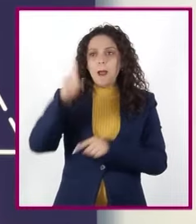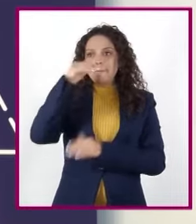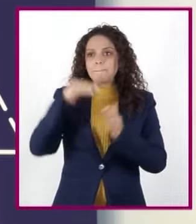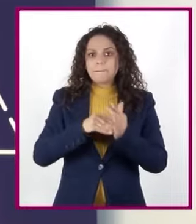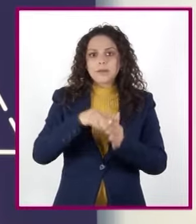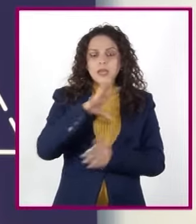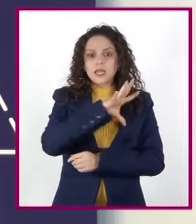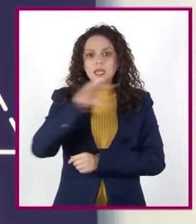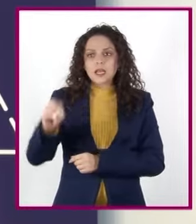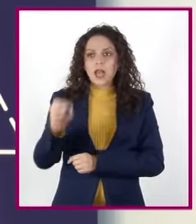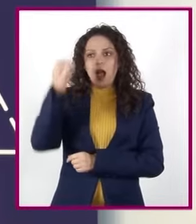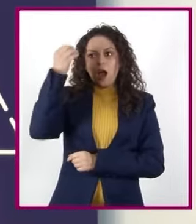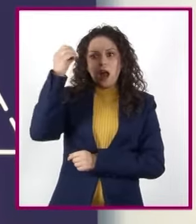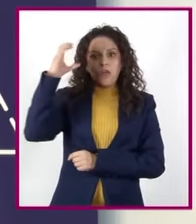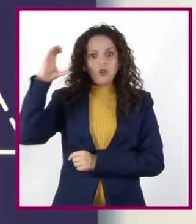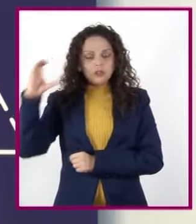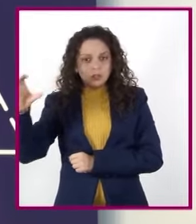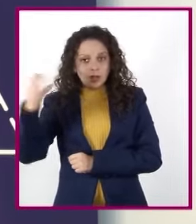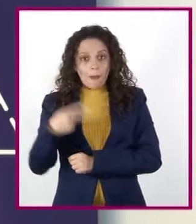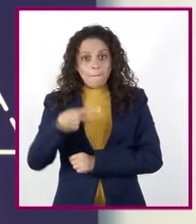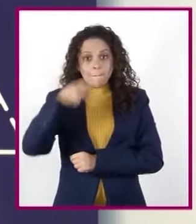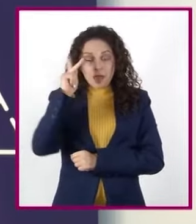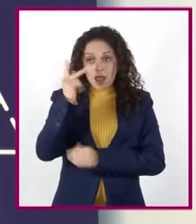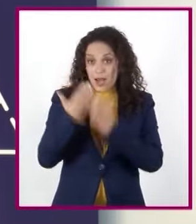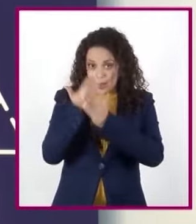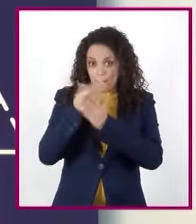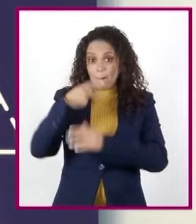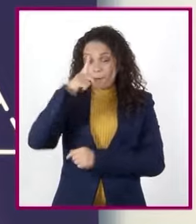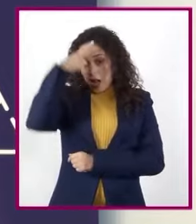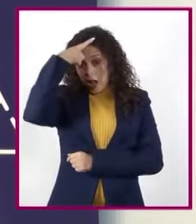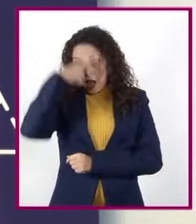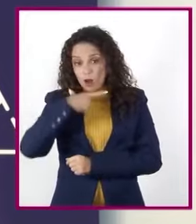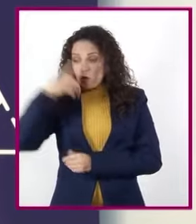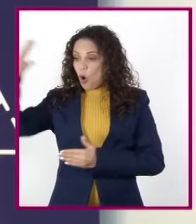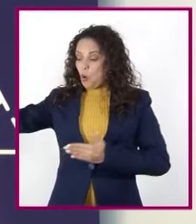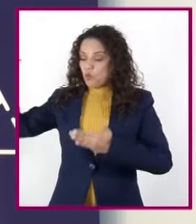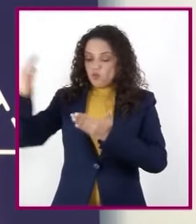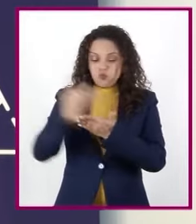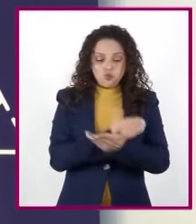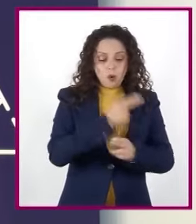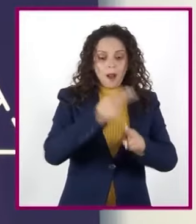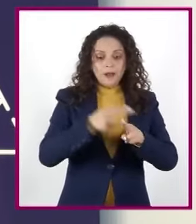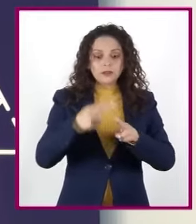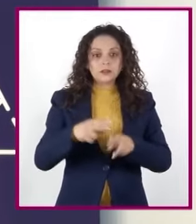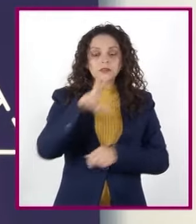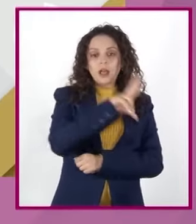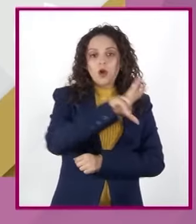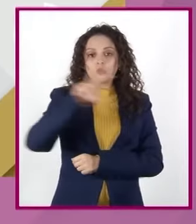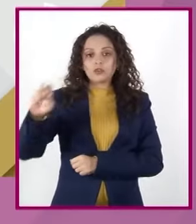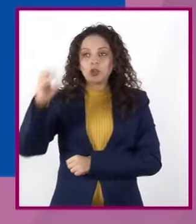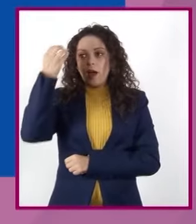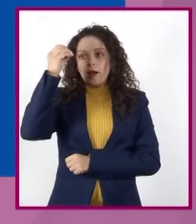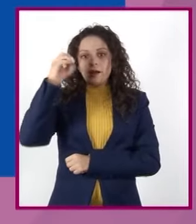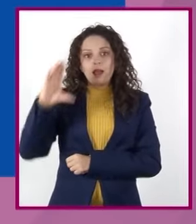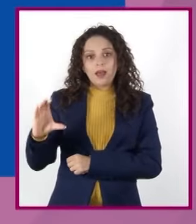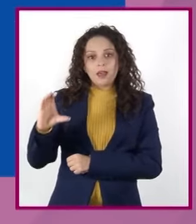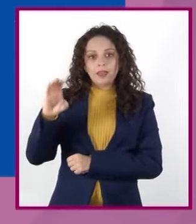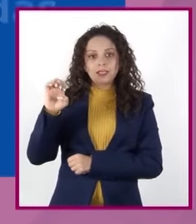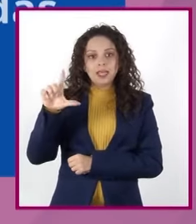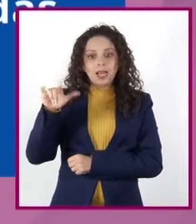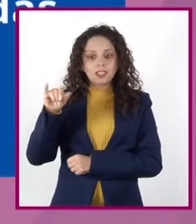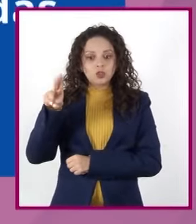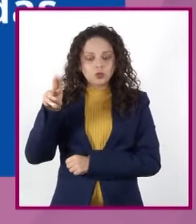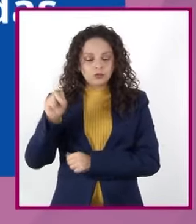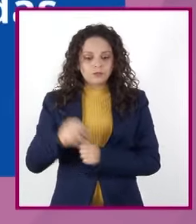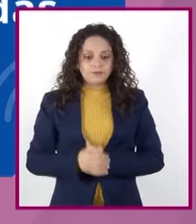Sin embargo, durante la noche desciende drásticamente hasta los 800 grados Celsius. Los gases